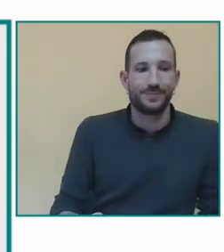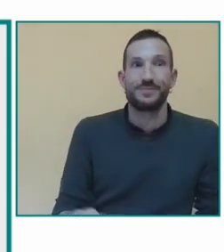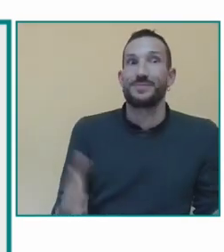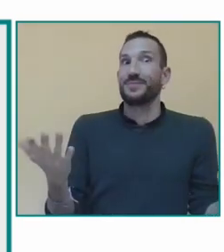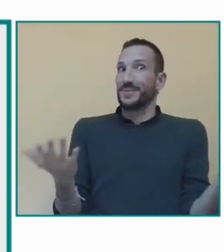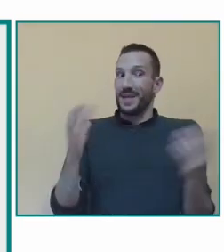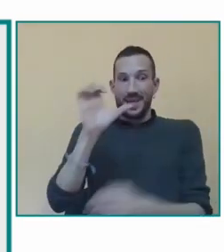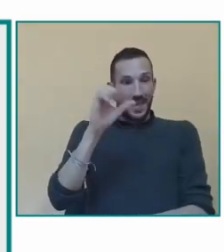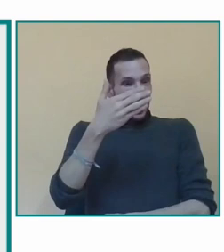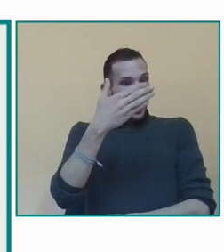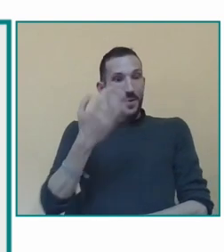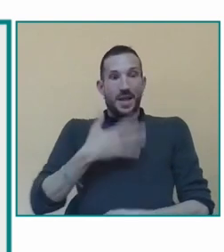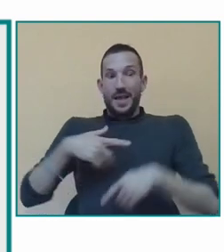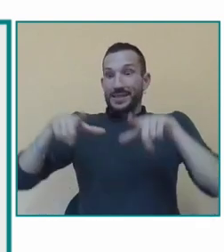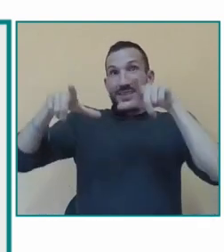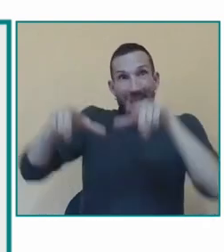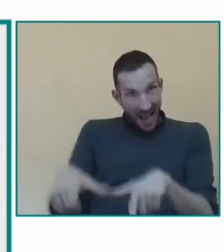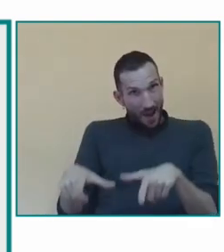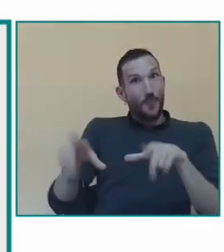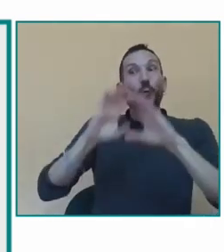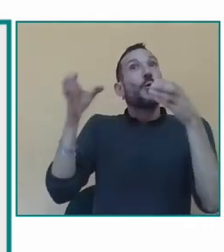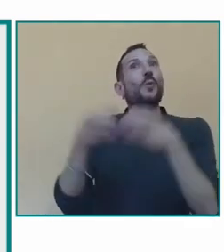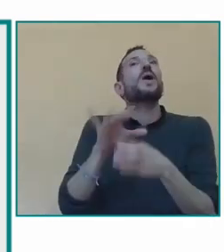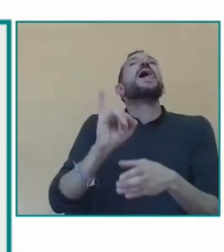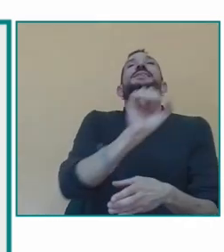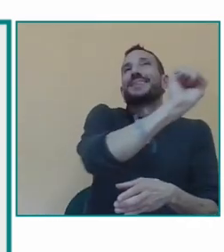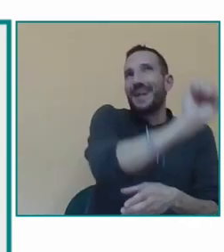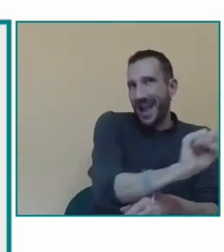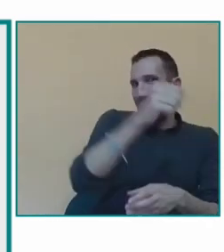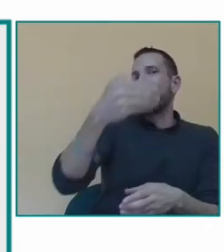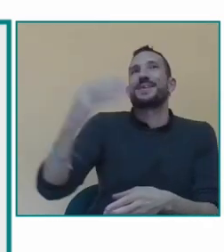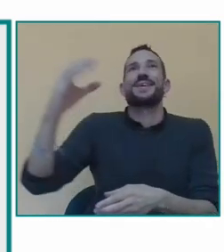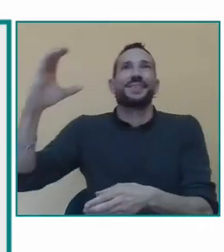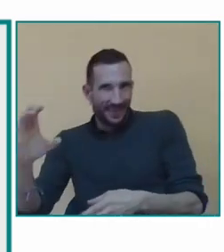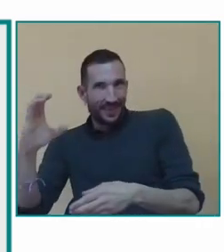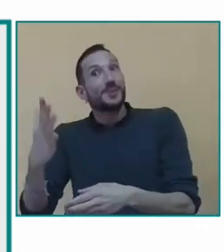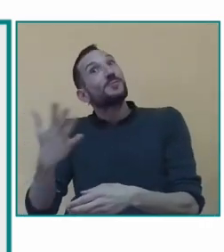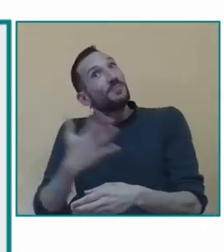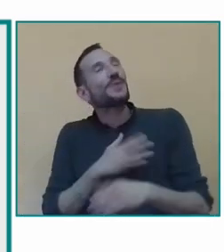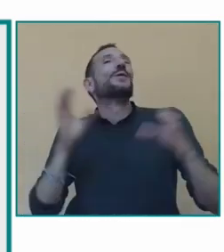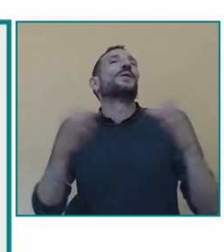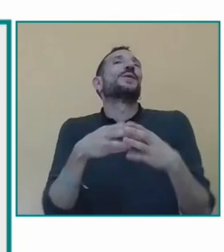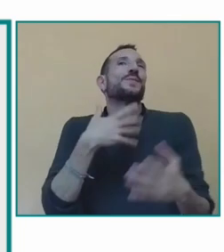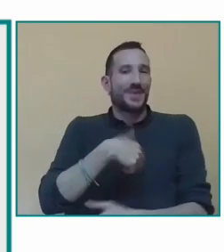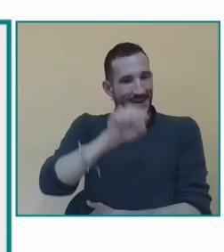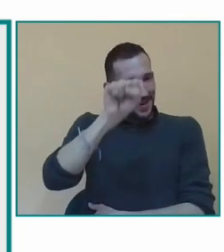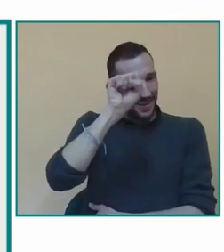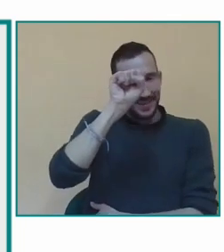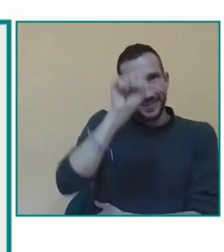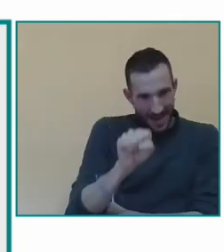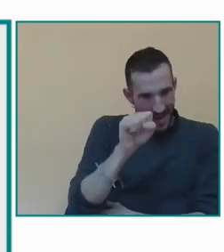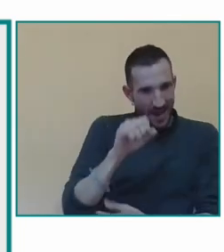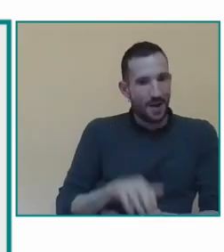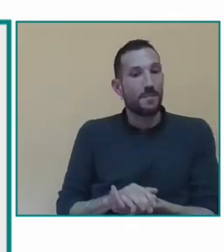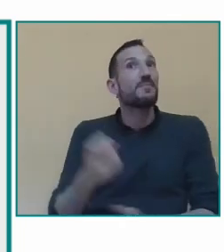asociadas en nuestras aulas de educación especial en las aulas de educación especial nosotros en el cole contamos con